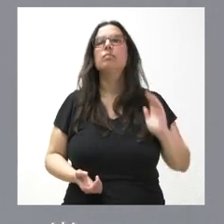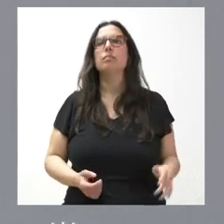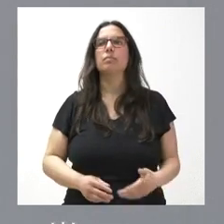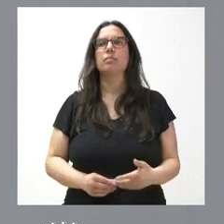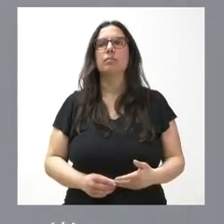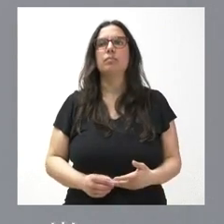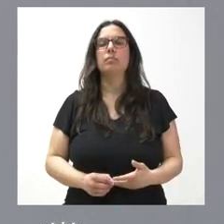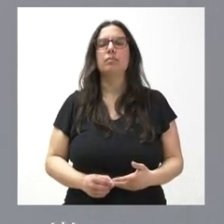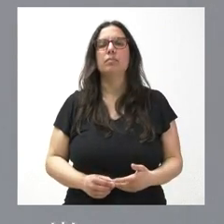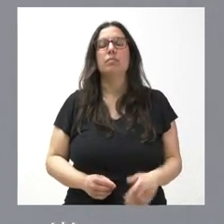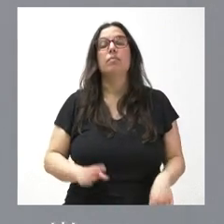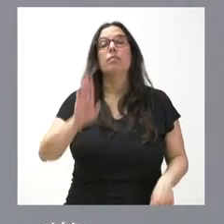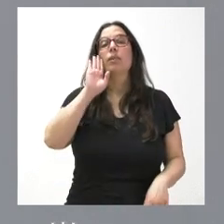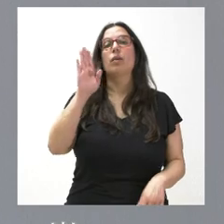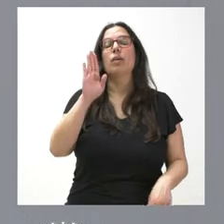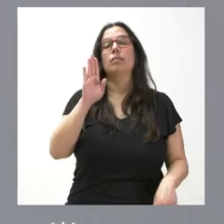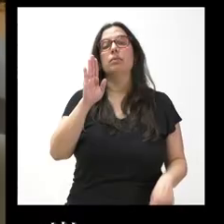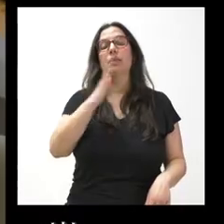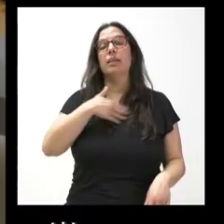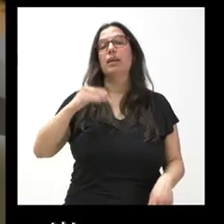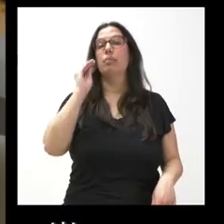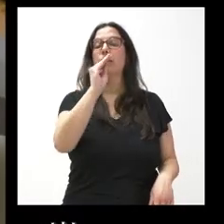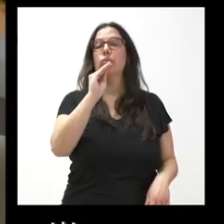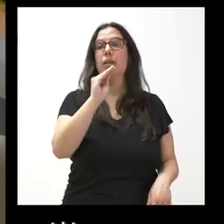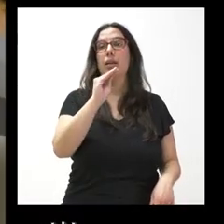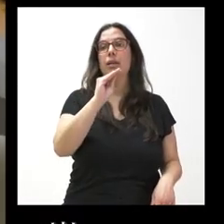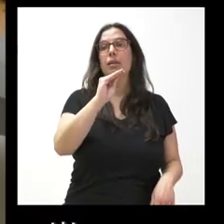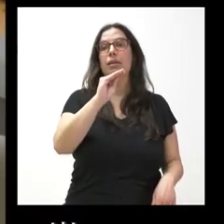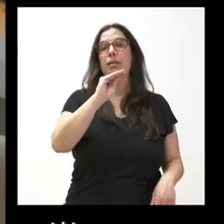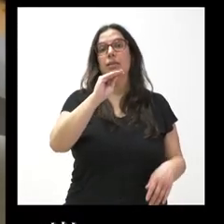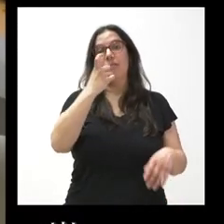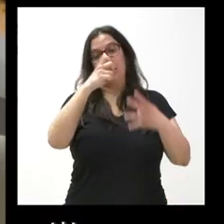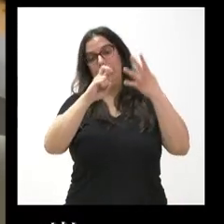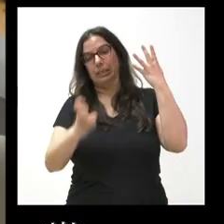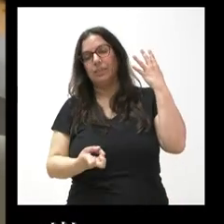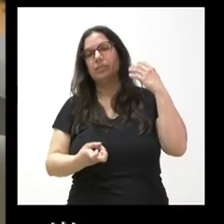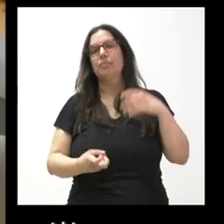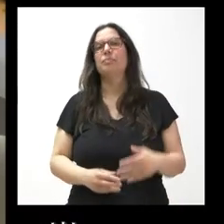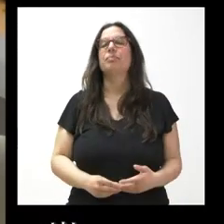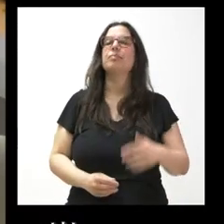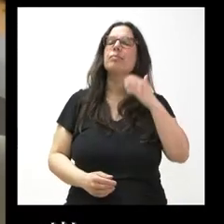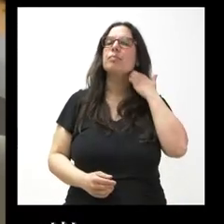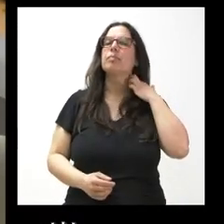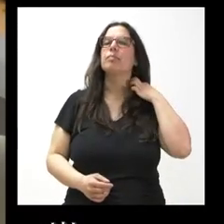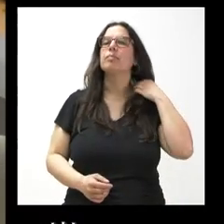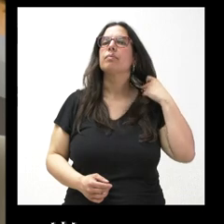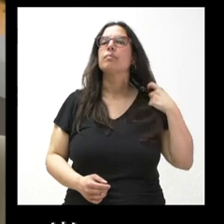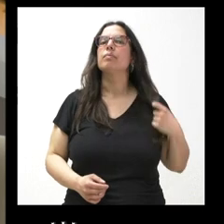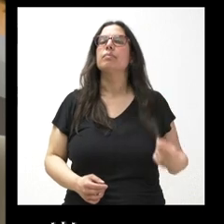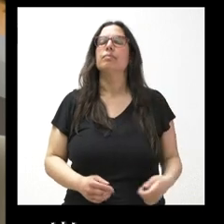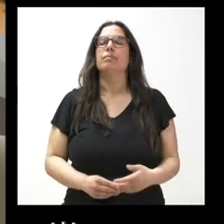Sí, hola. Quería preguntarle por el resto de las preguntas que teníamos pendientes. Disculpe. No, no. Adiós.